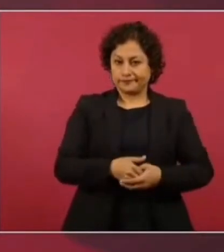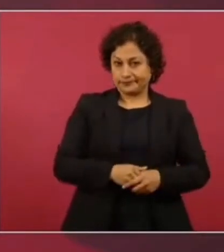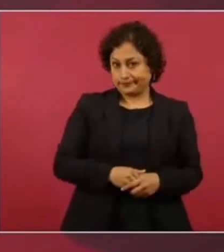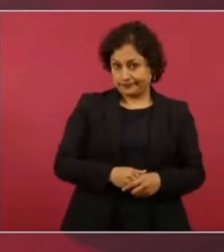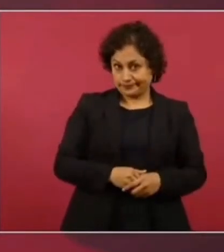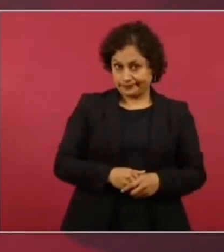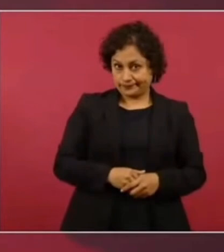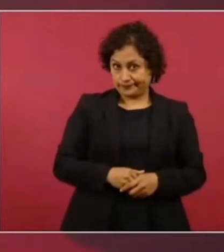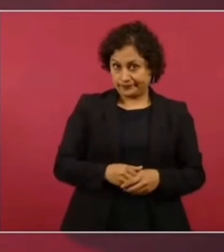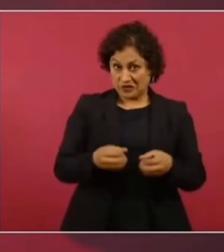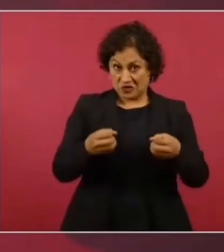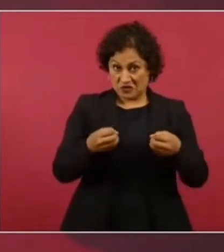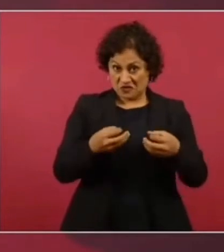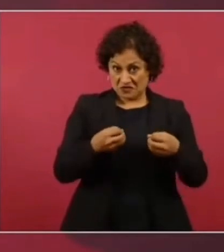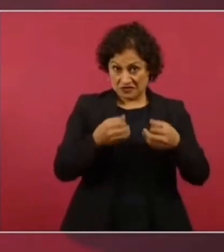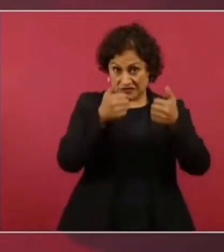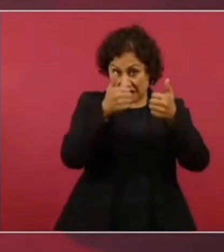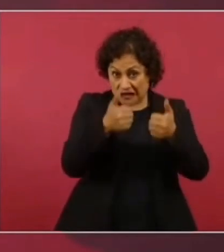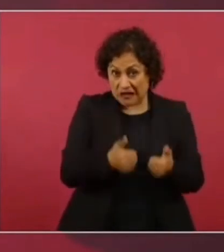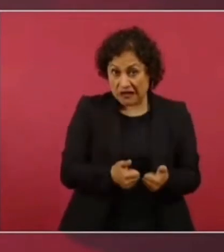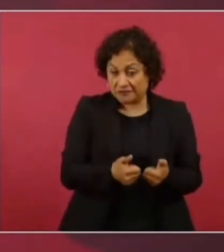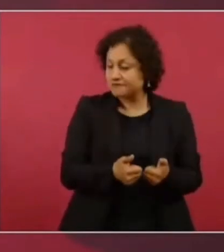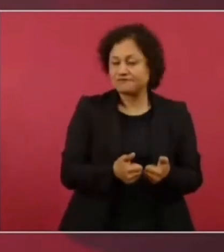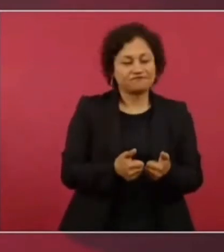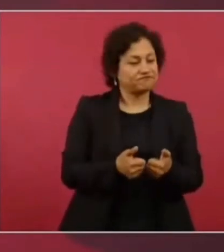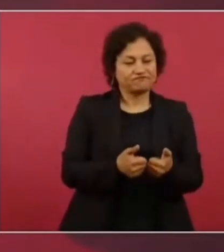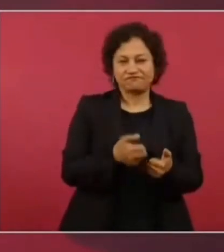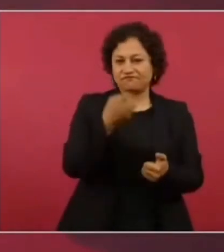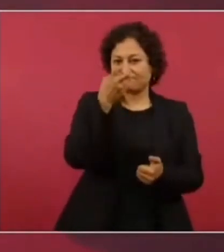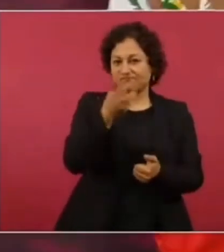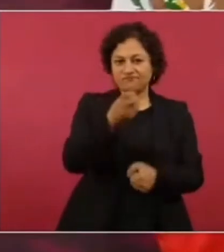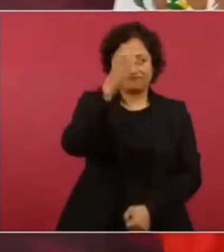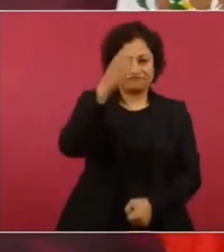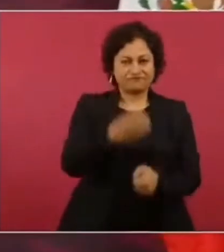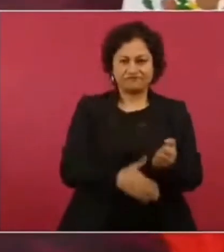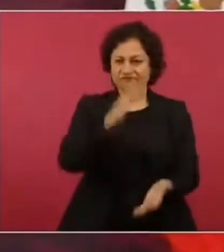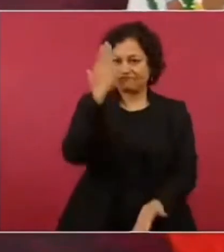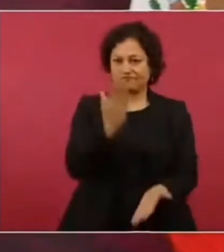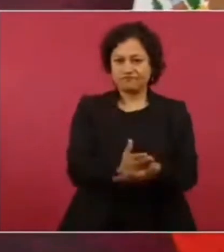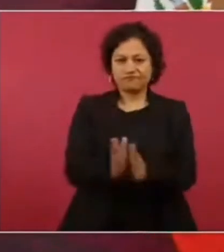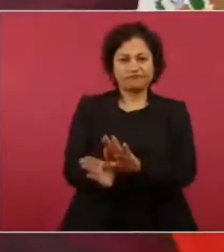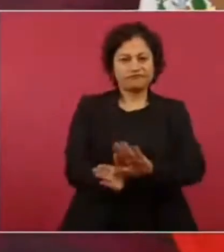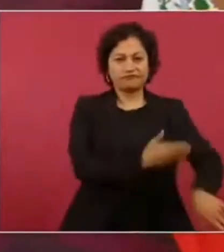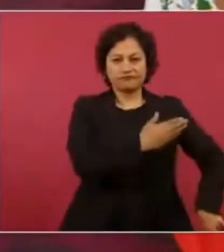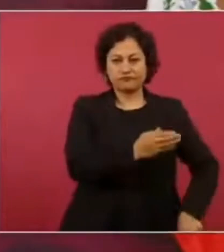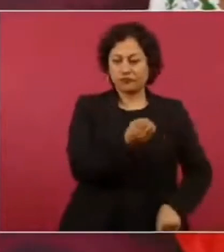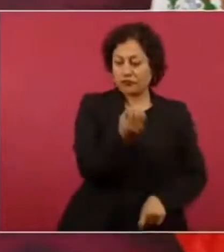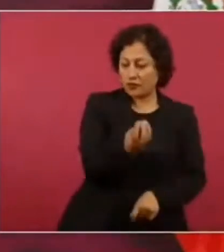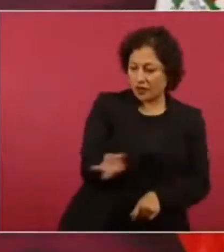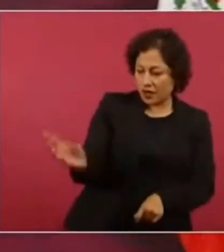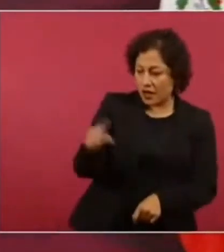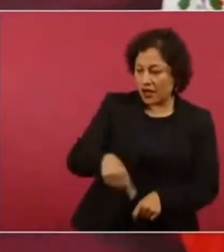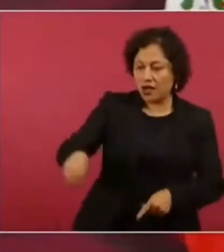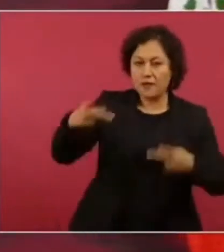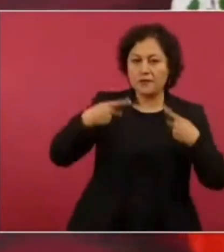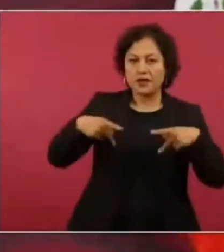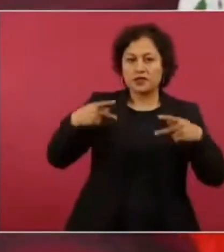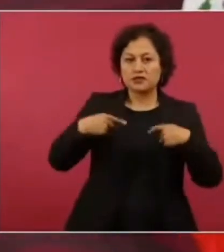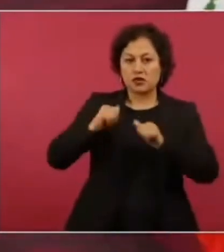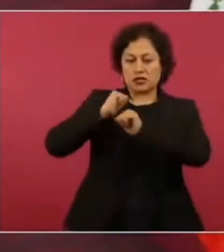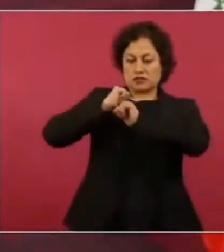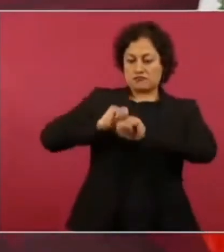Entonces, ya eso ya se terminó. Entonces, todo lo que es el